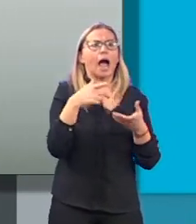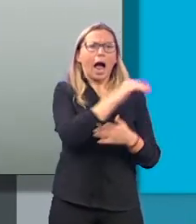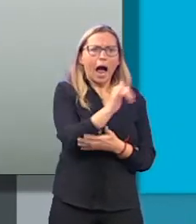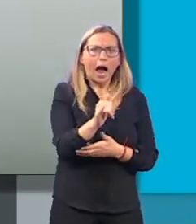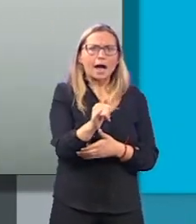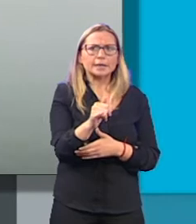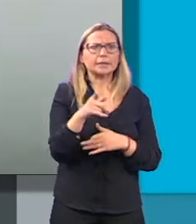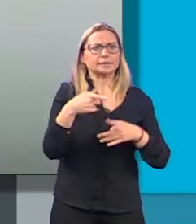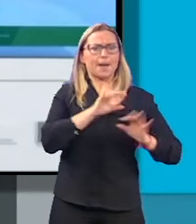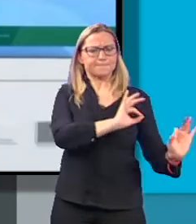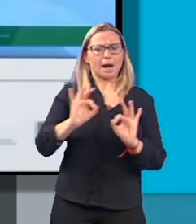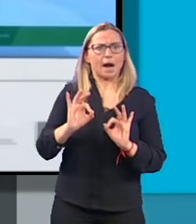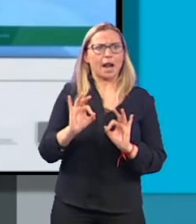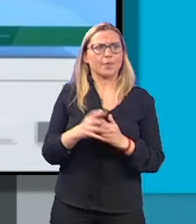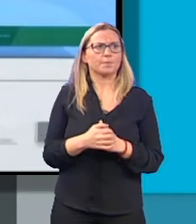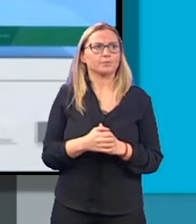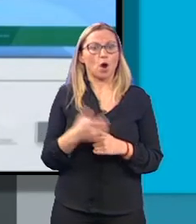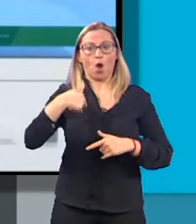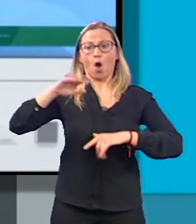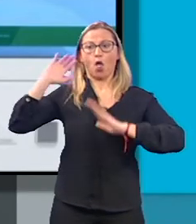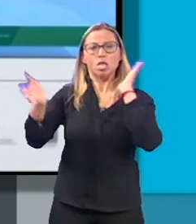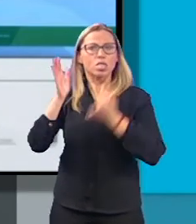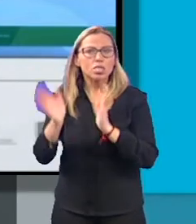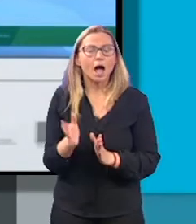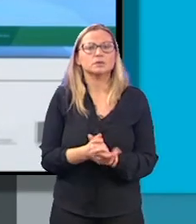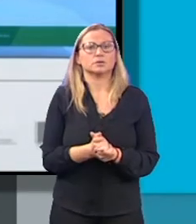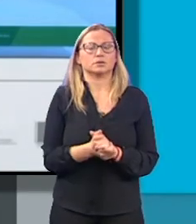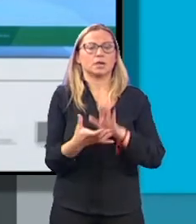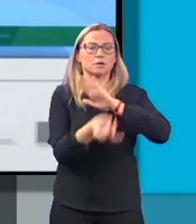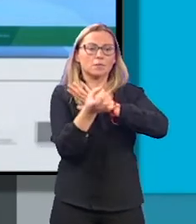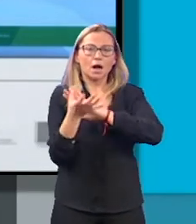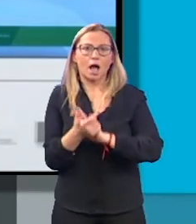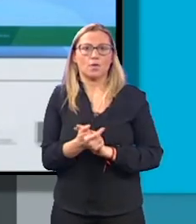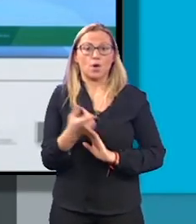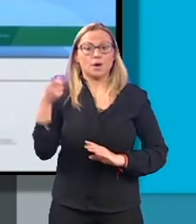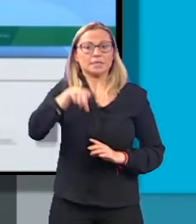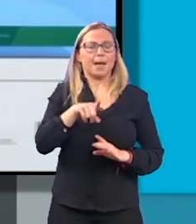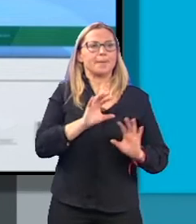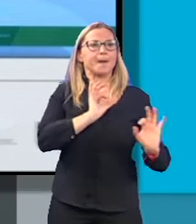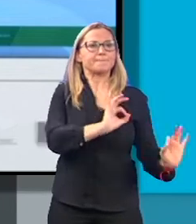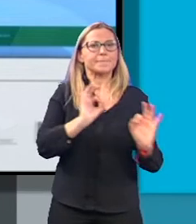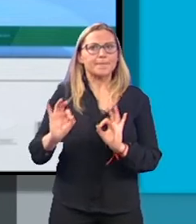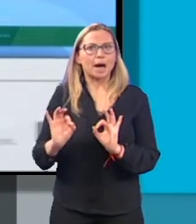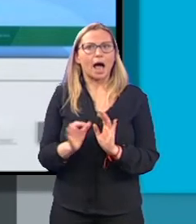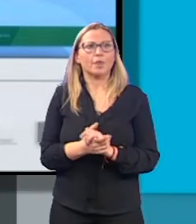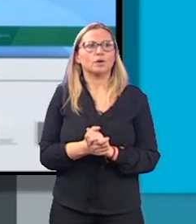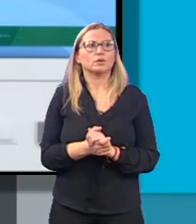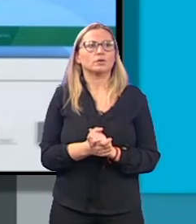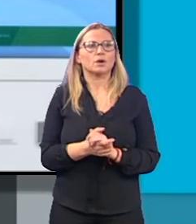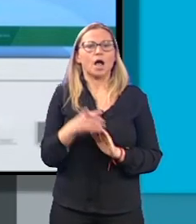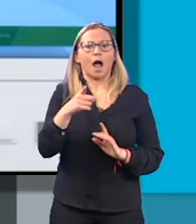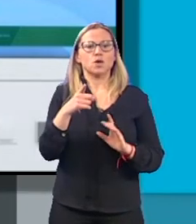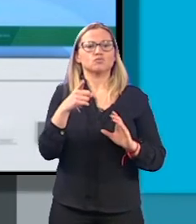estén listos los dispositivos. Los daños que haya podido ocasionarse, y a preparar por si hubiera sido algún efectivo, hemos tenido